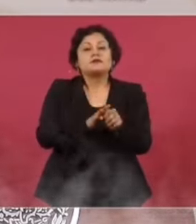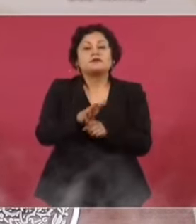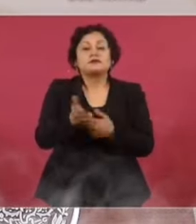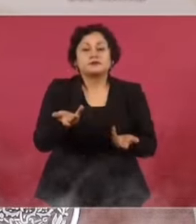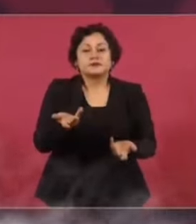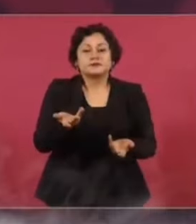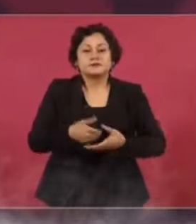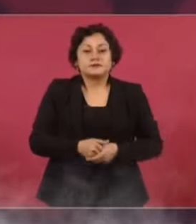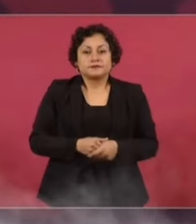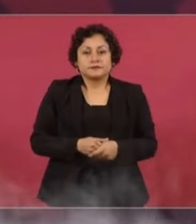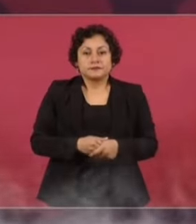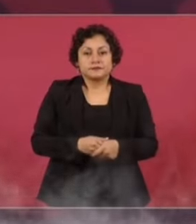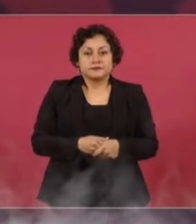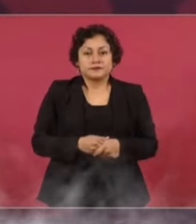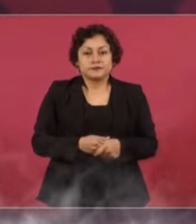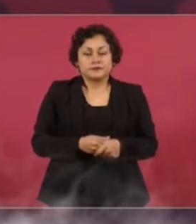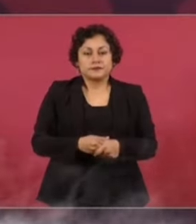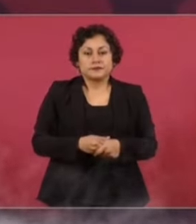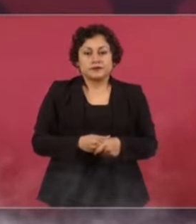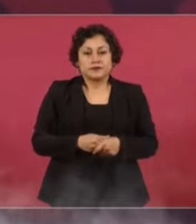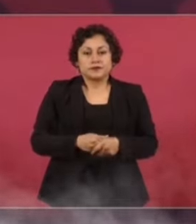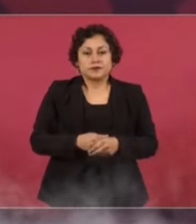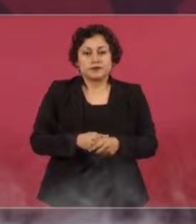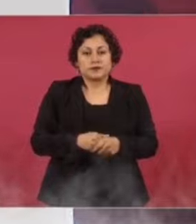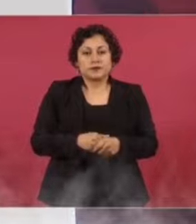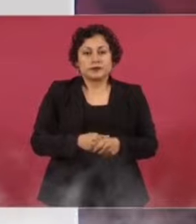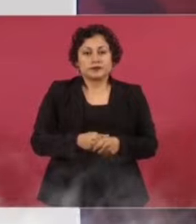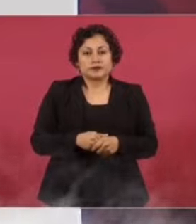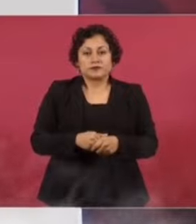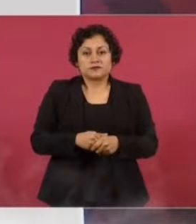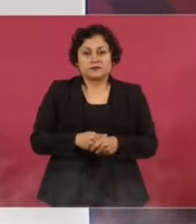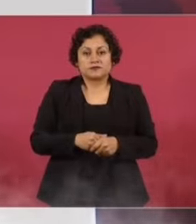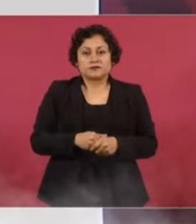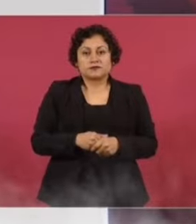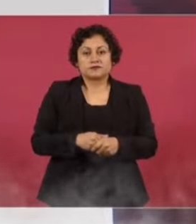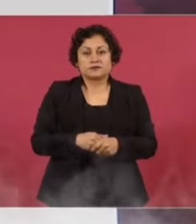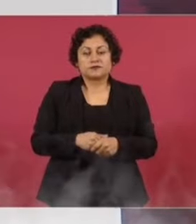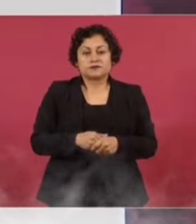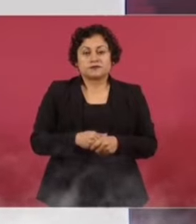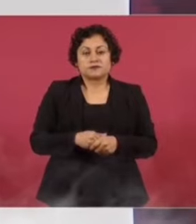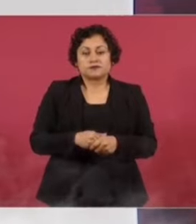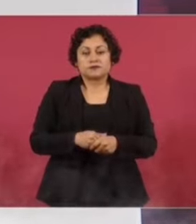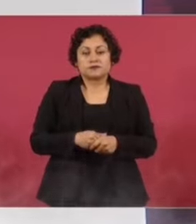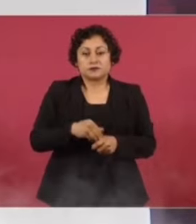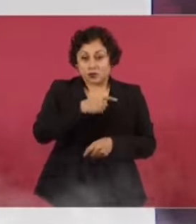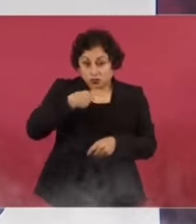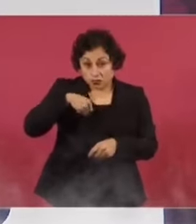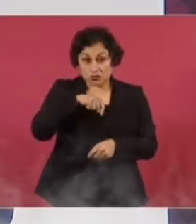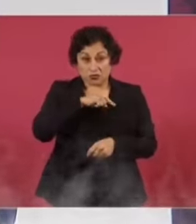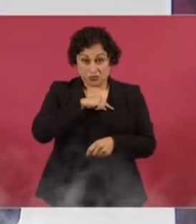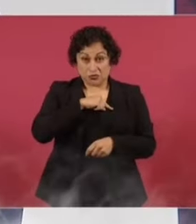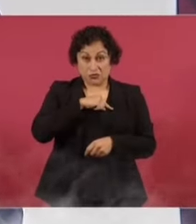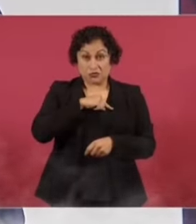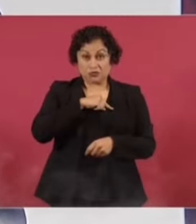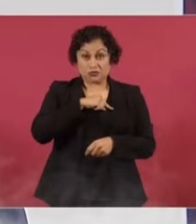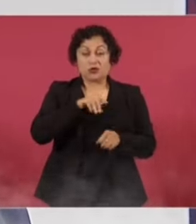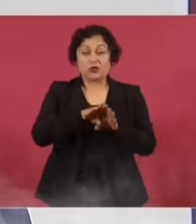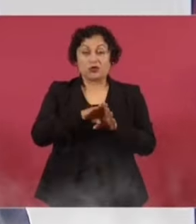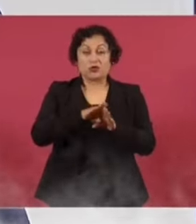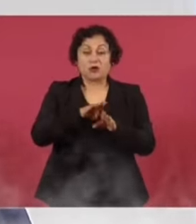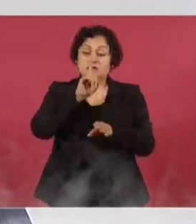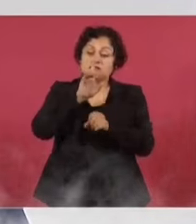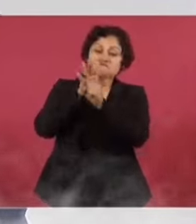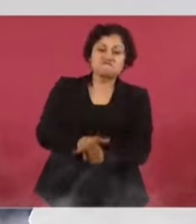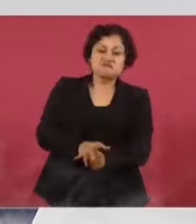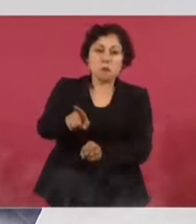nosotros somos incapaces de hacer cualquier acto de intimidación, llevar a cabo